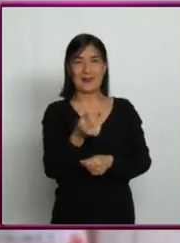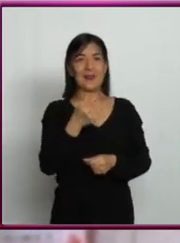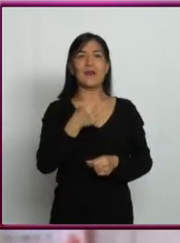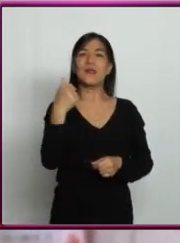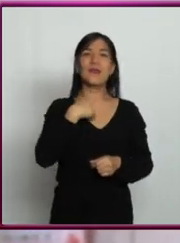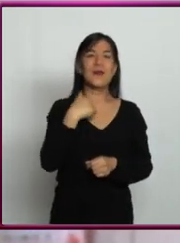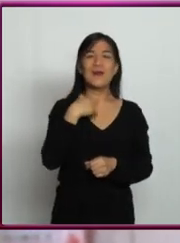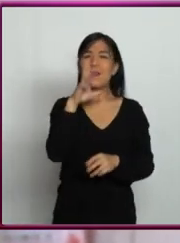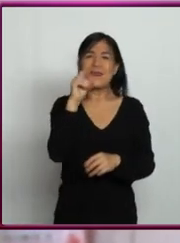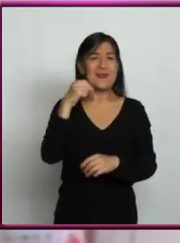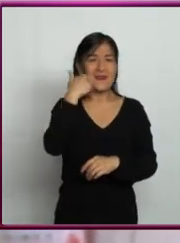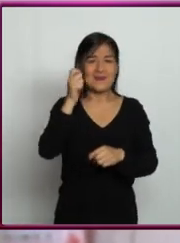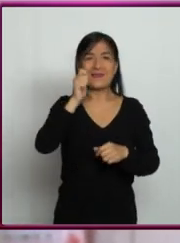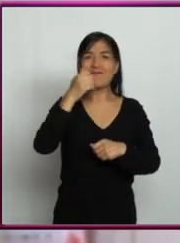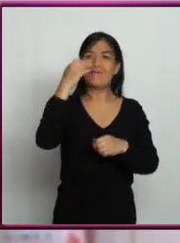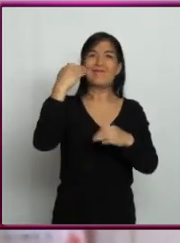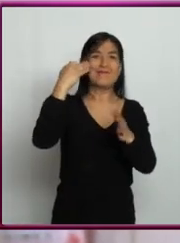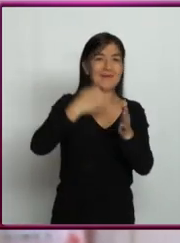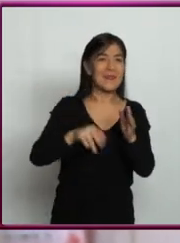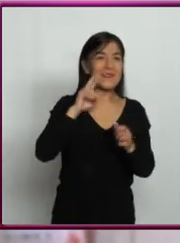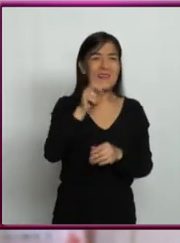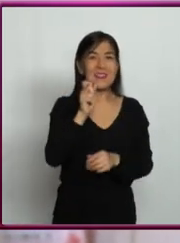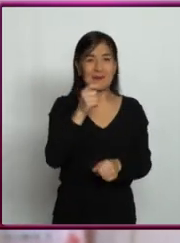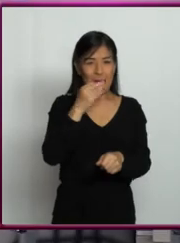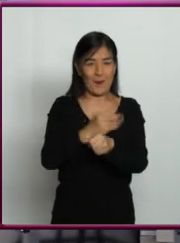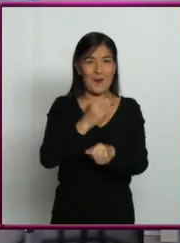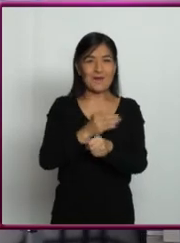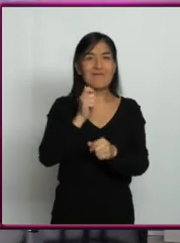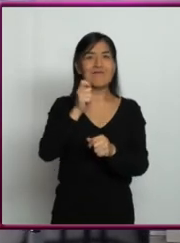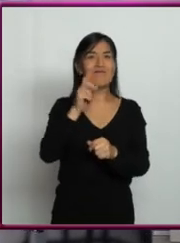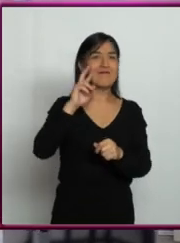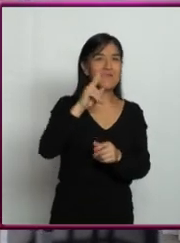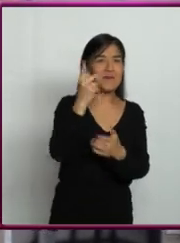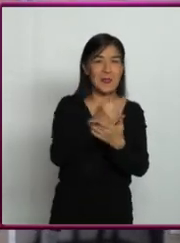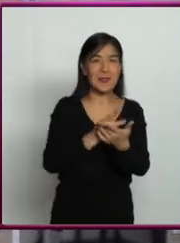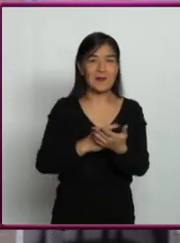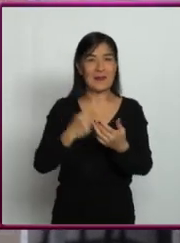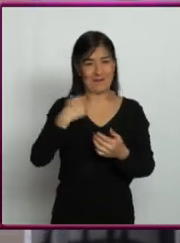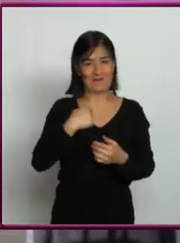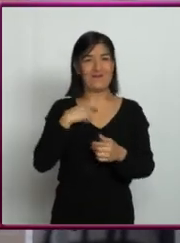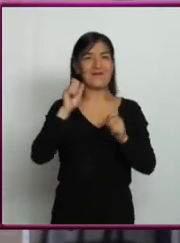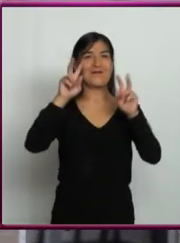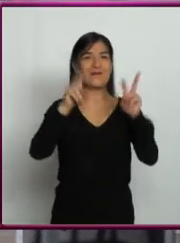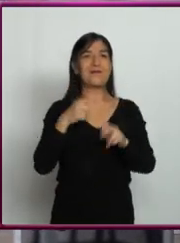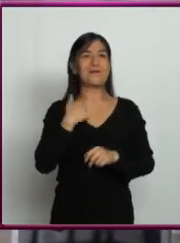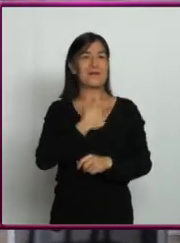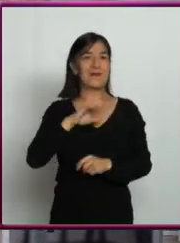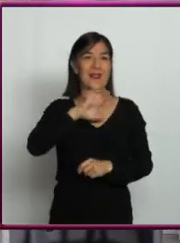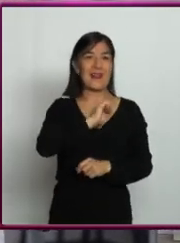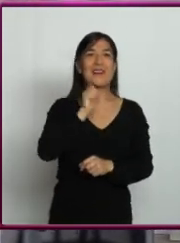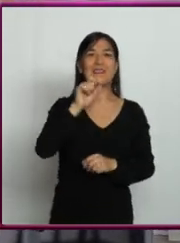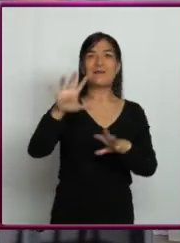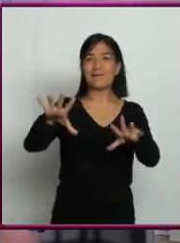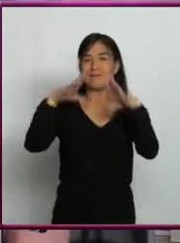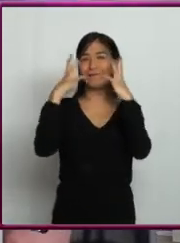perder ni un segundo del último descubrimiento de este capítulo. Se trata sobre uno de mis temas favoritos, la velocidad. Ay, no tienes